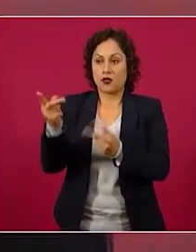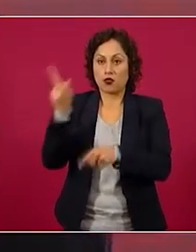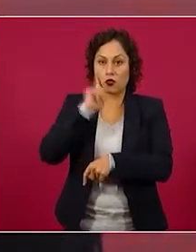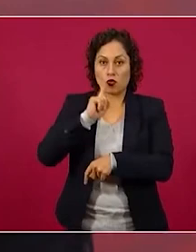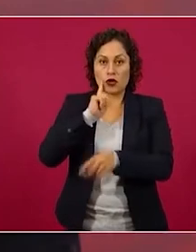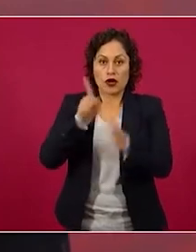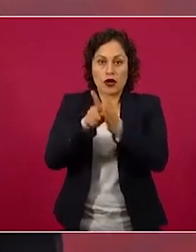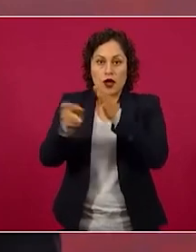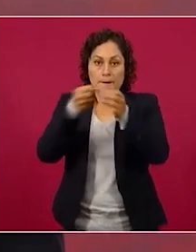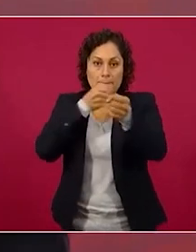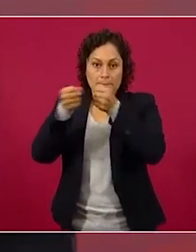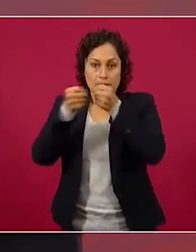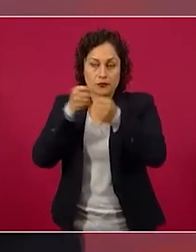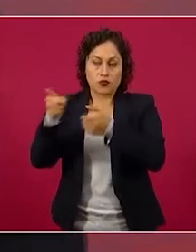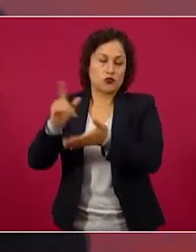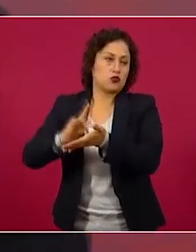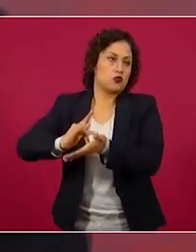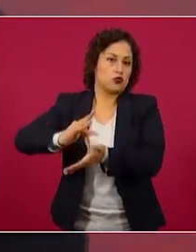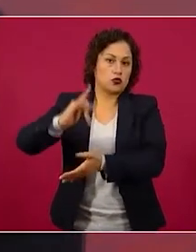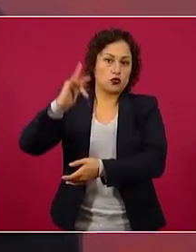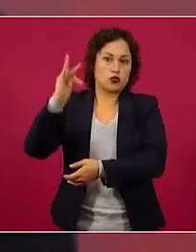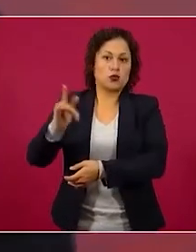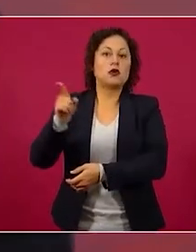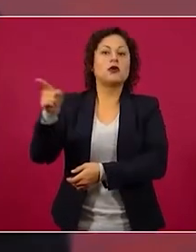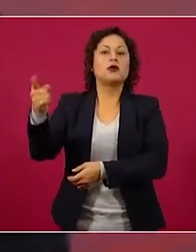que los fueron a buscar